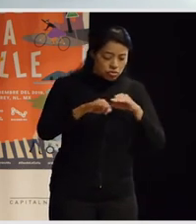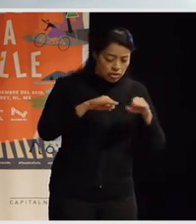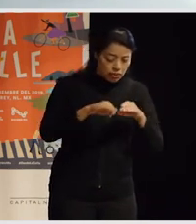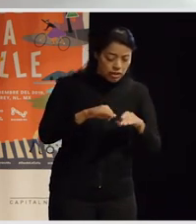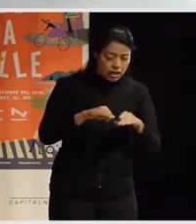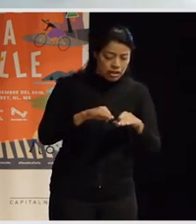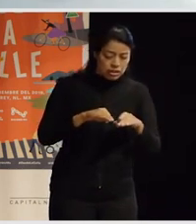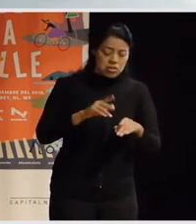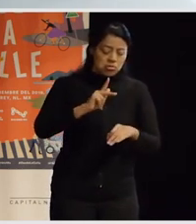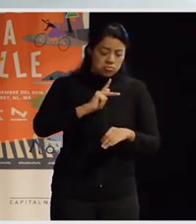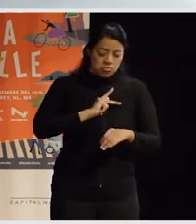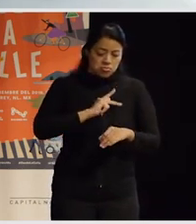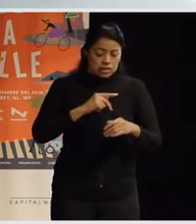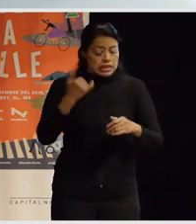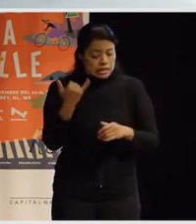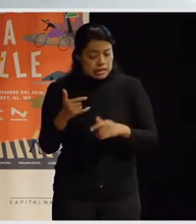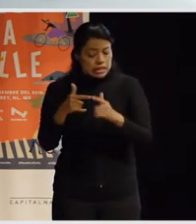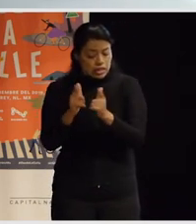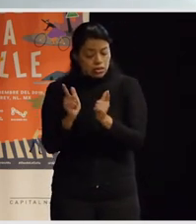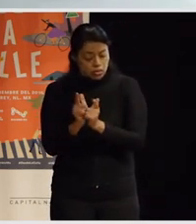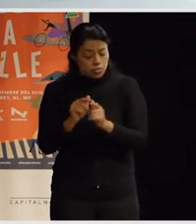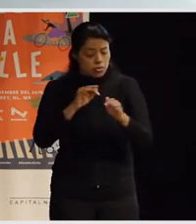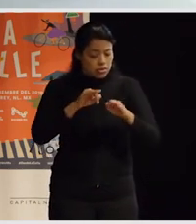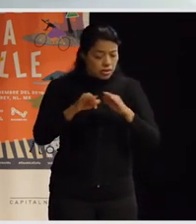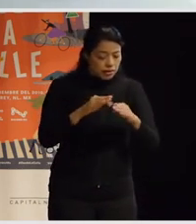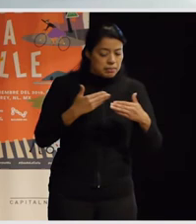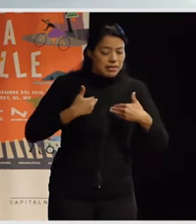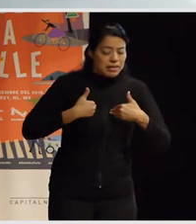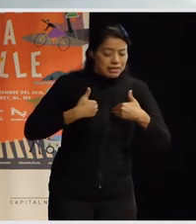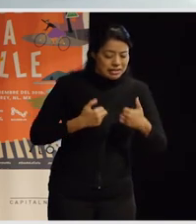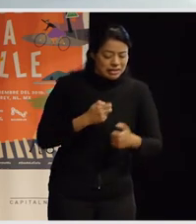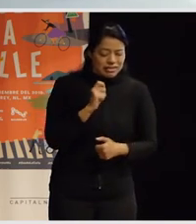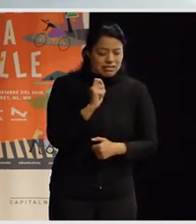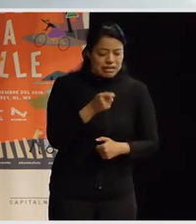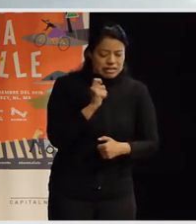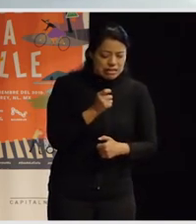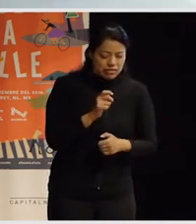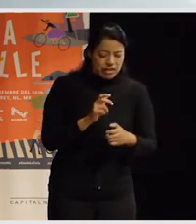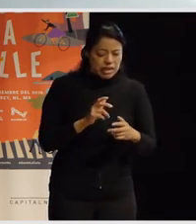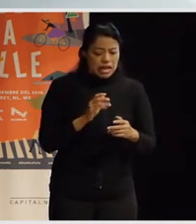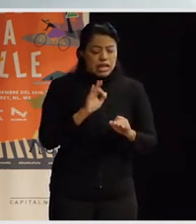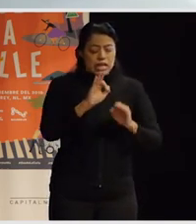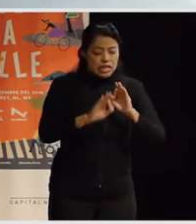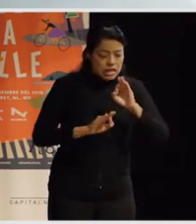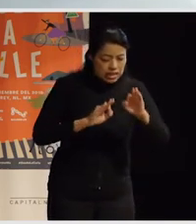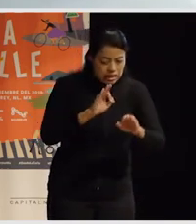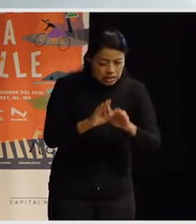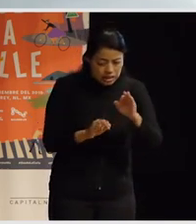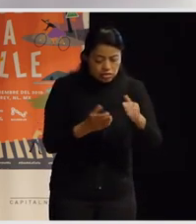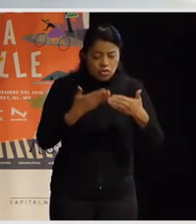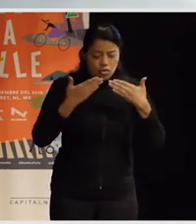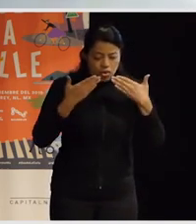personalmente y colectivamente grupalmente para entender qué es eso de los buenos tratos ¿no? y cómo deconstruir